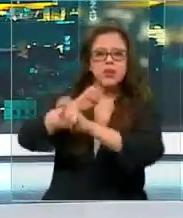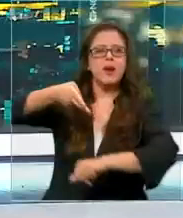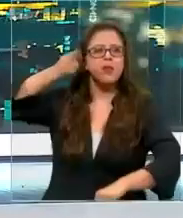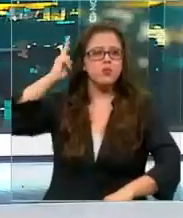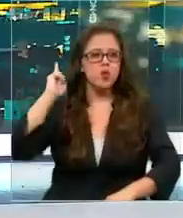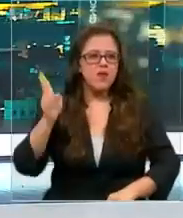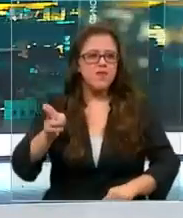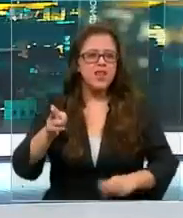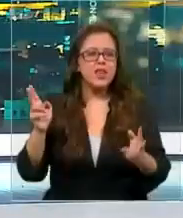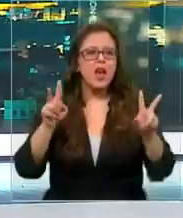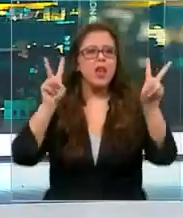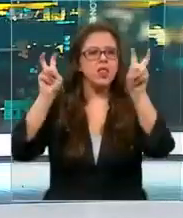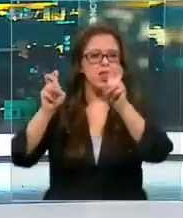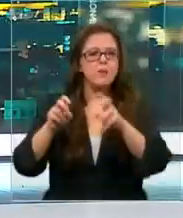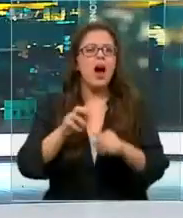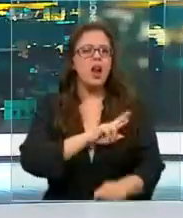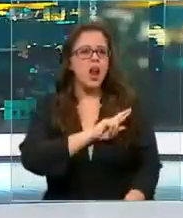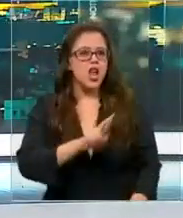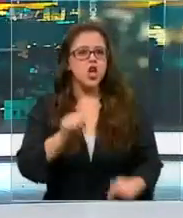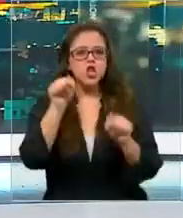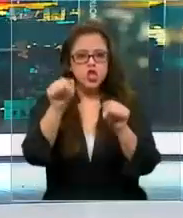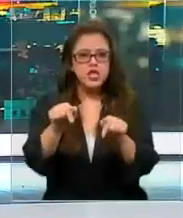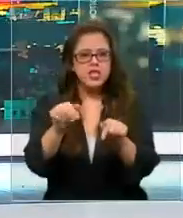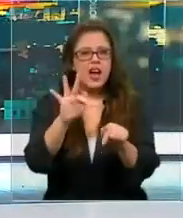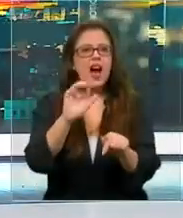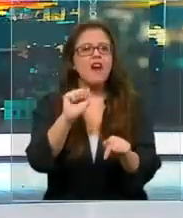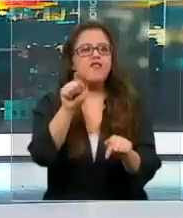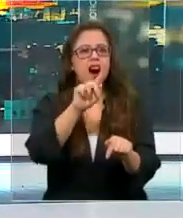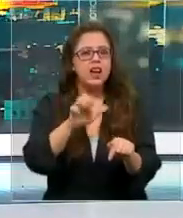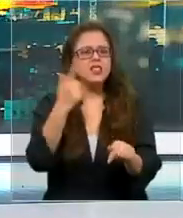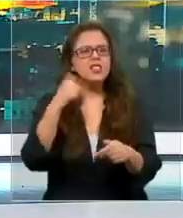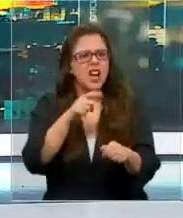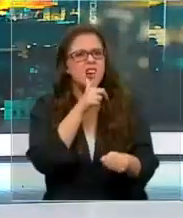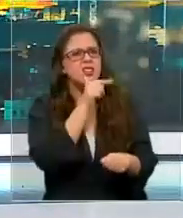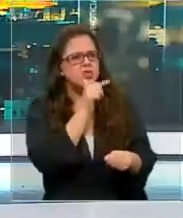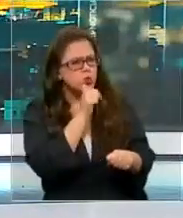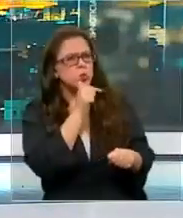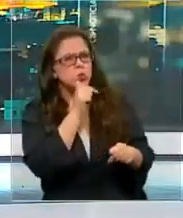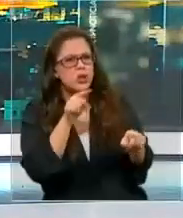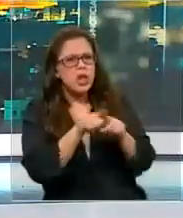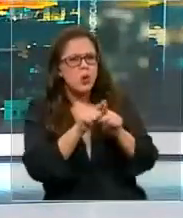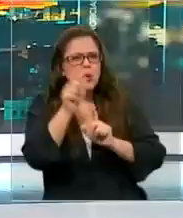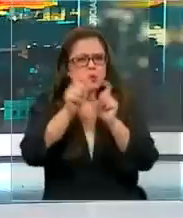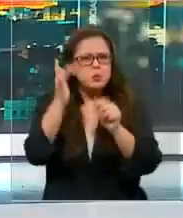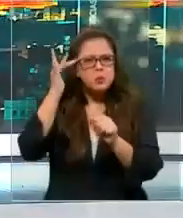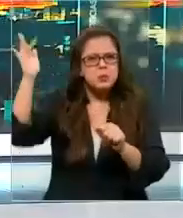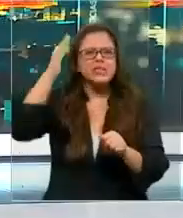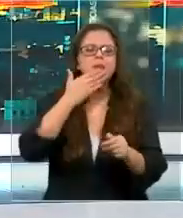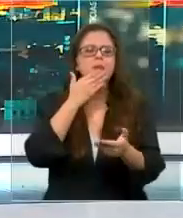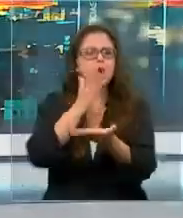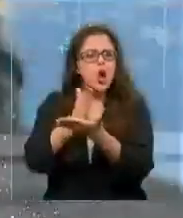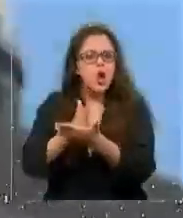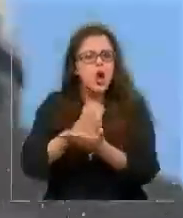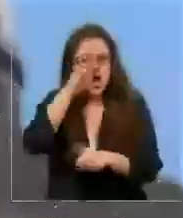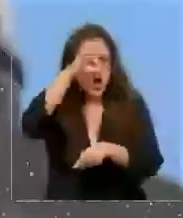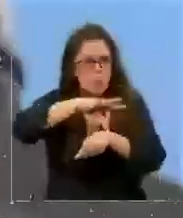los actos religiosos en esa fase. La decisión es cuestionada por especialistas y por el colegio médico.